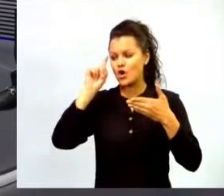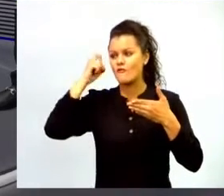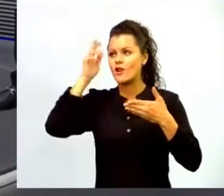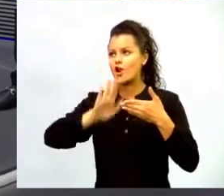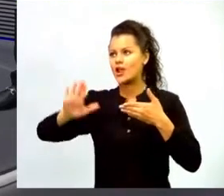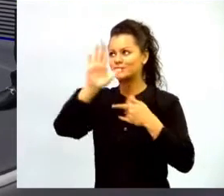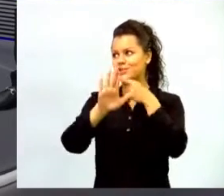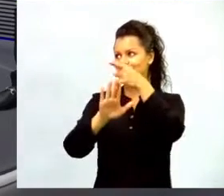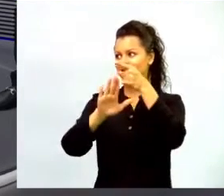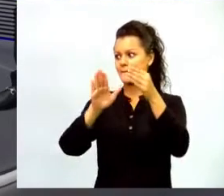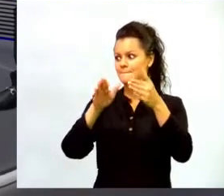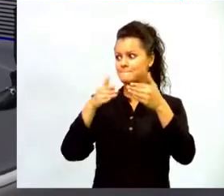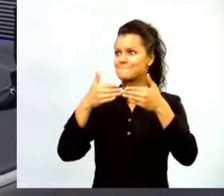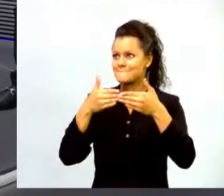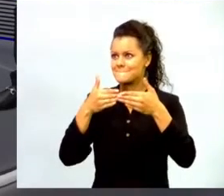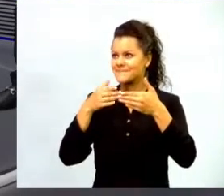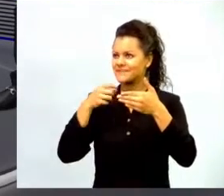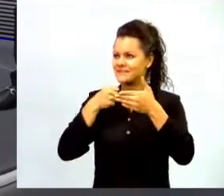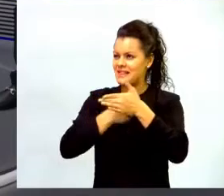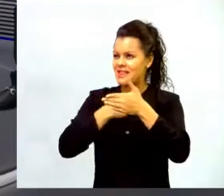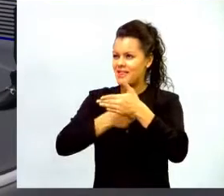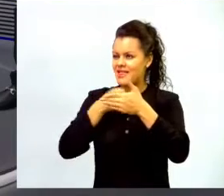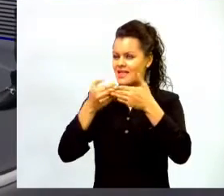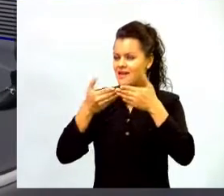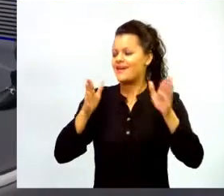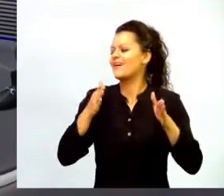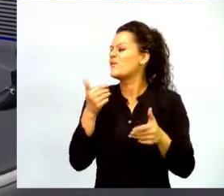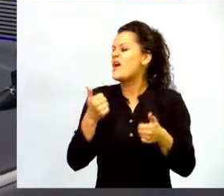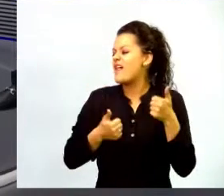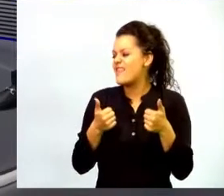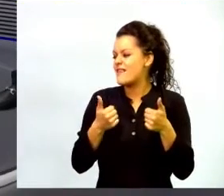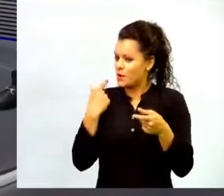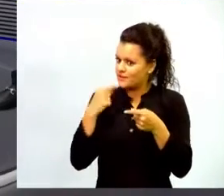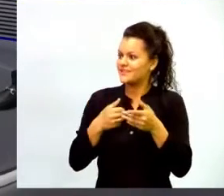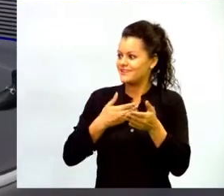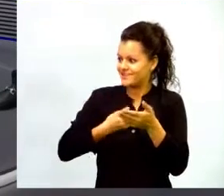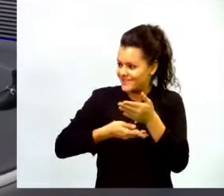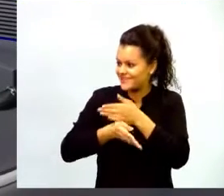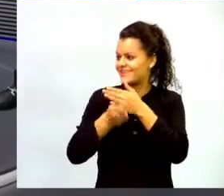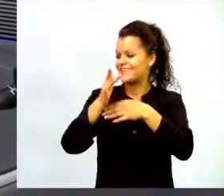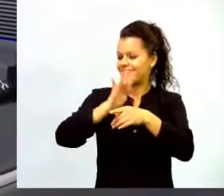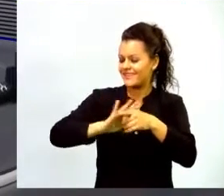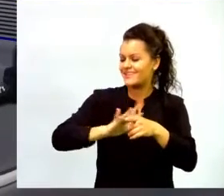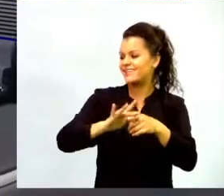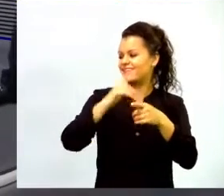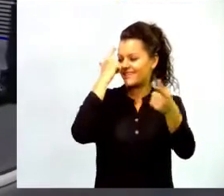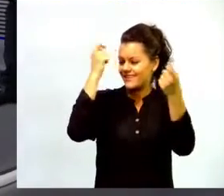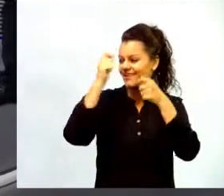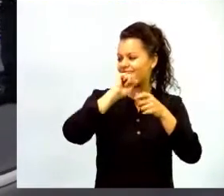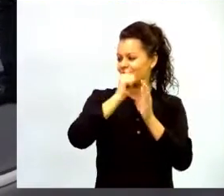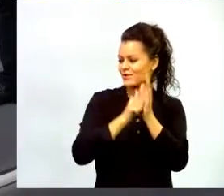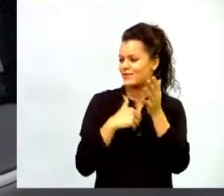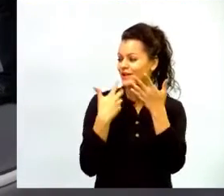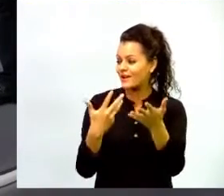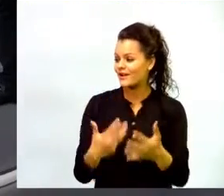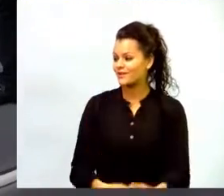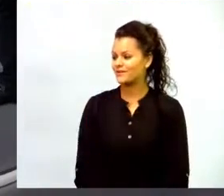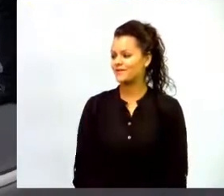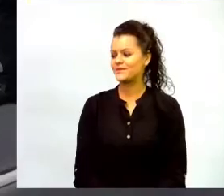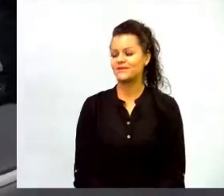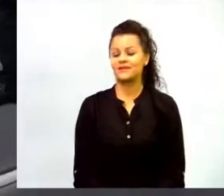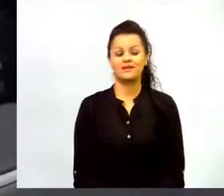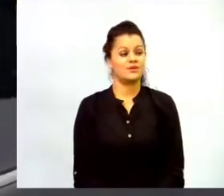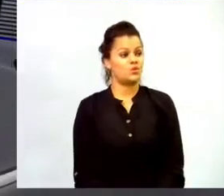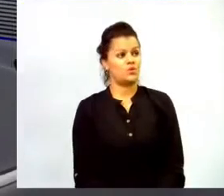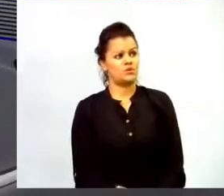nacional para poder seguir implementando estas estrategias y estos programas maravillosos que nos han contado la pregunta bien difícil